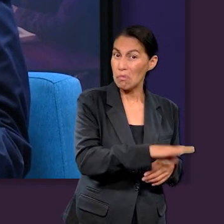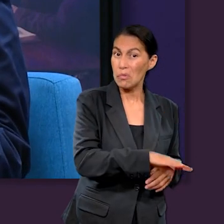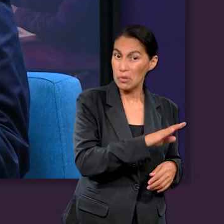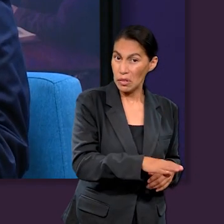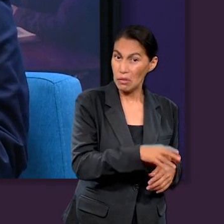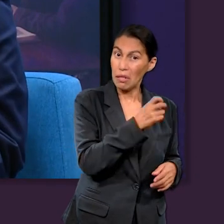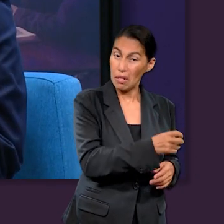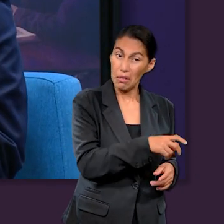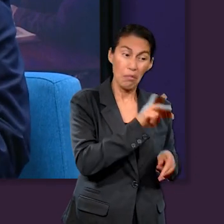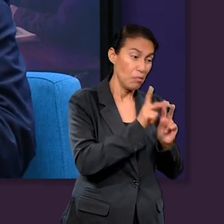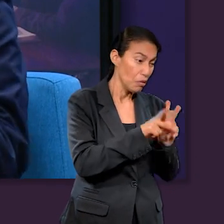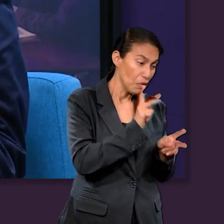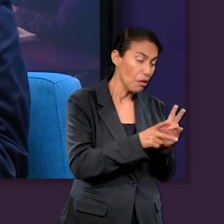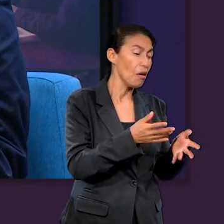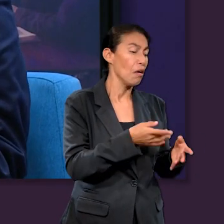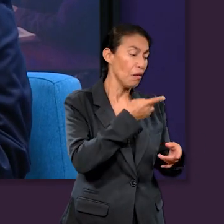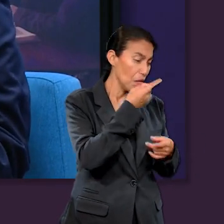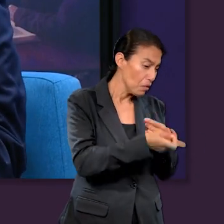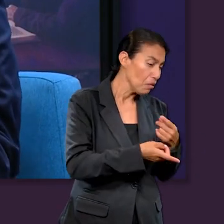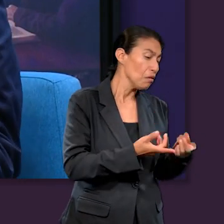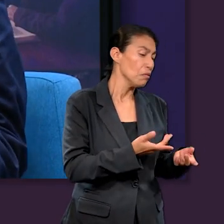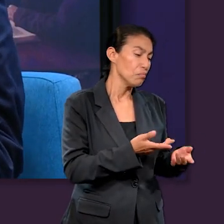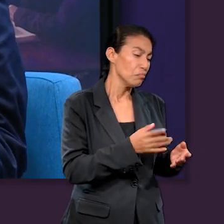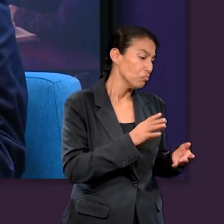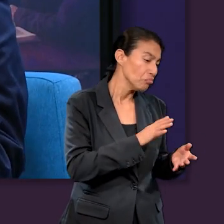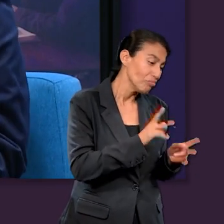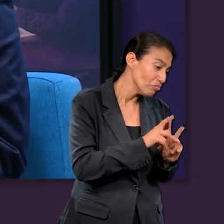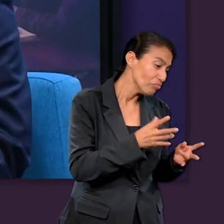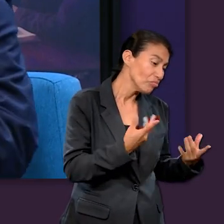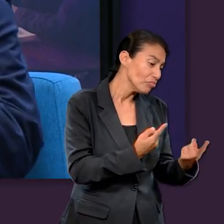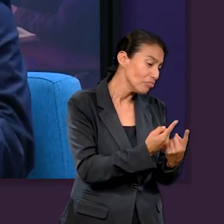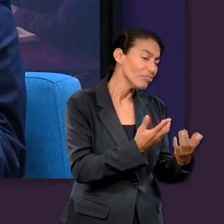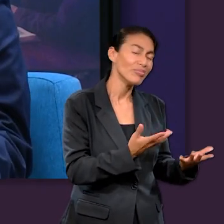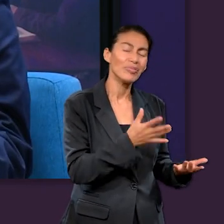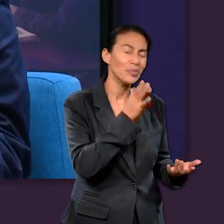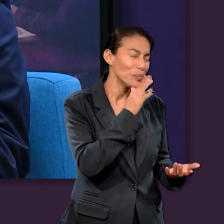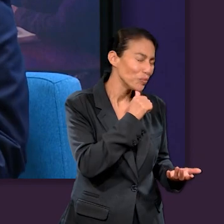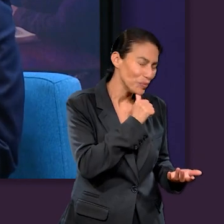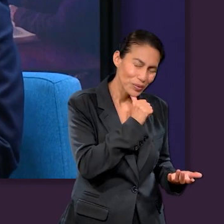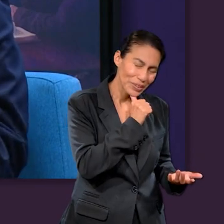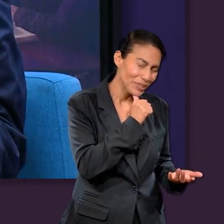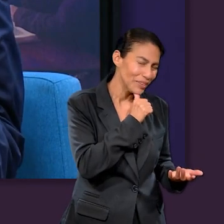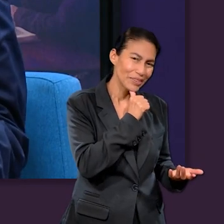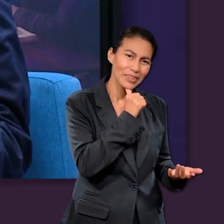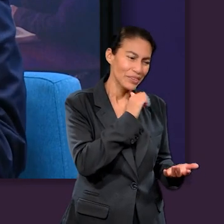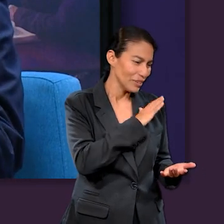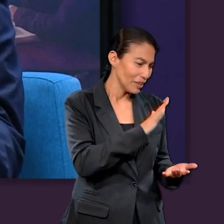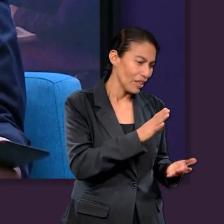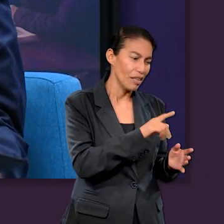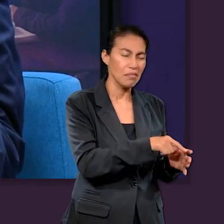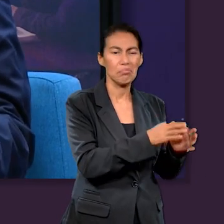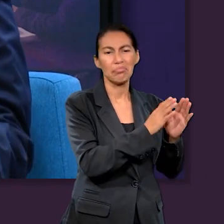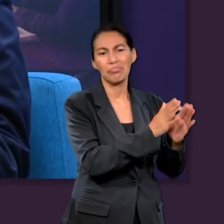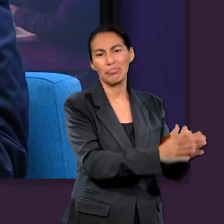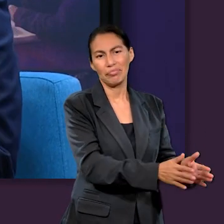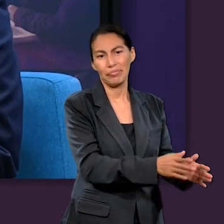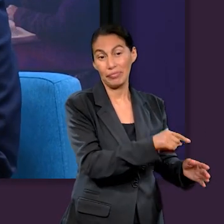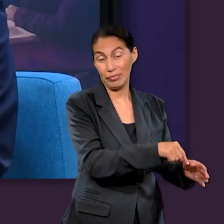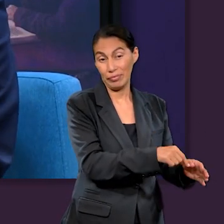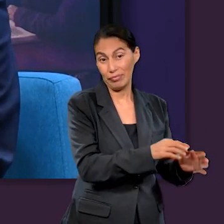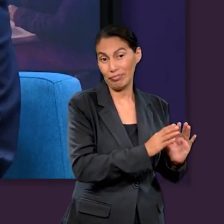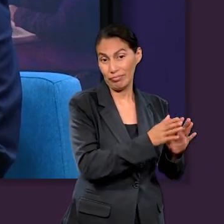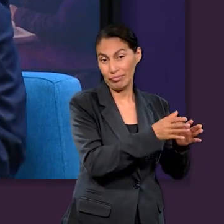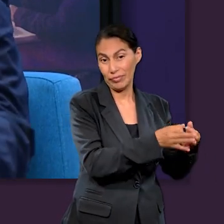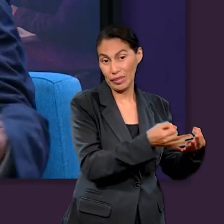él quiere decir que ya con esas personas no se puede tener contacto. Después de que uno muere, ya no hay manera de tener